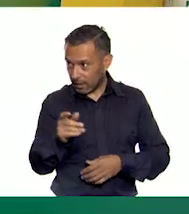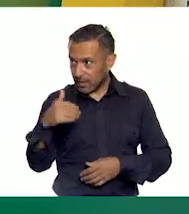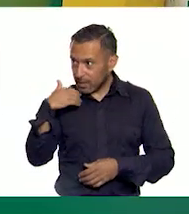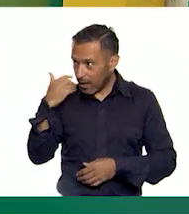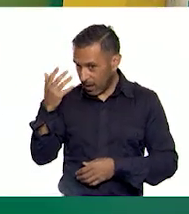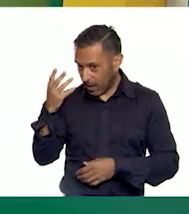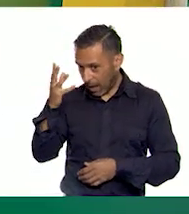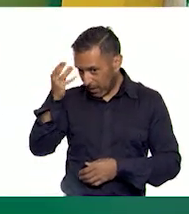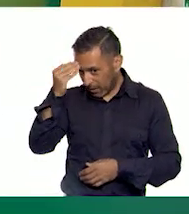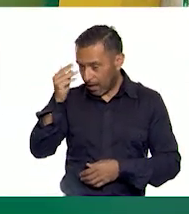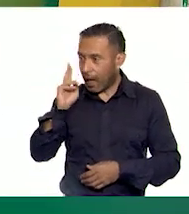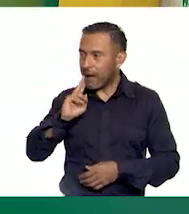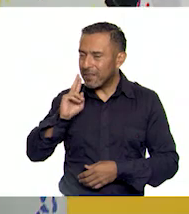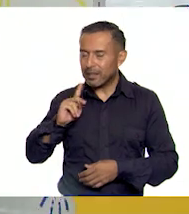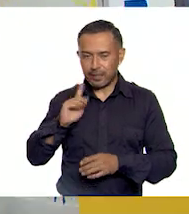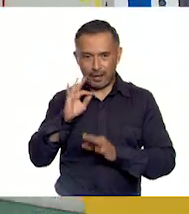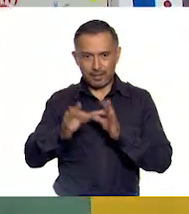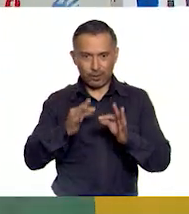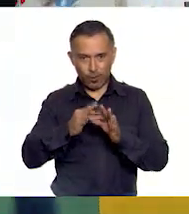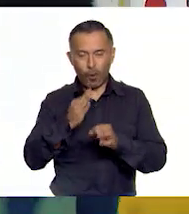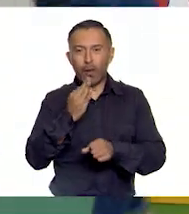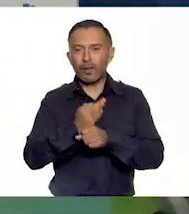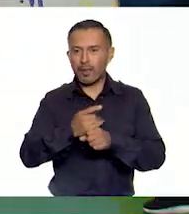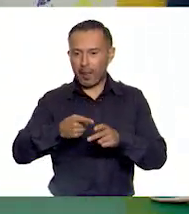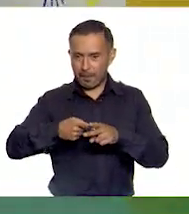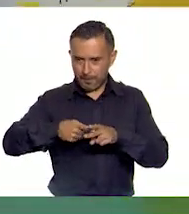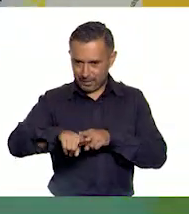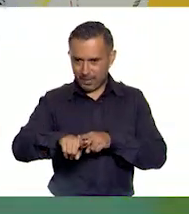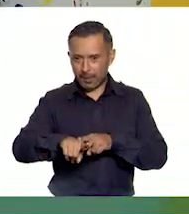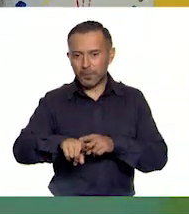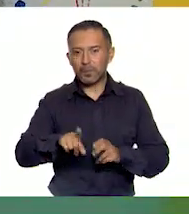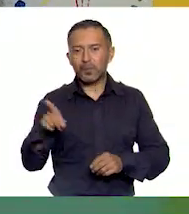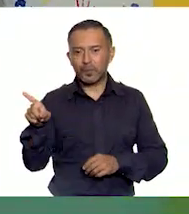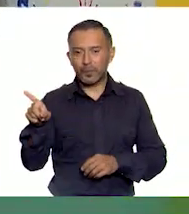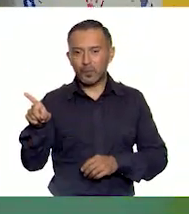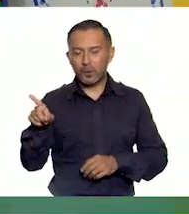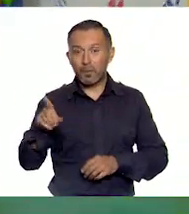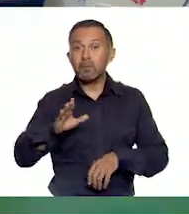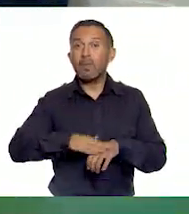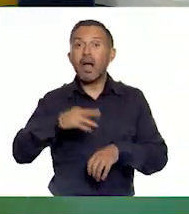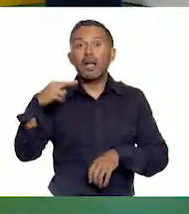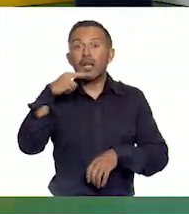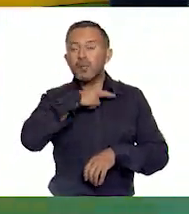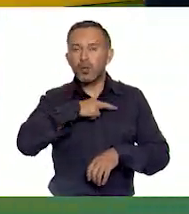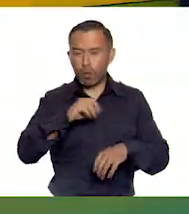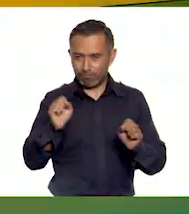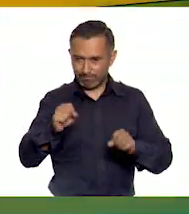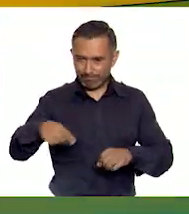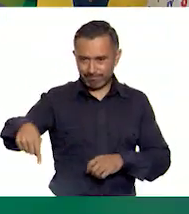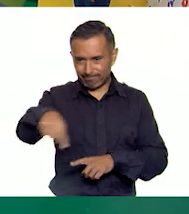Me parece muy bien, listísima. Sale, vamos a empezar entonces, vamos a hacer nuestro recorrido lo más rápido posible.